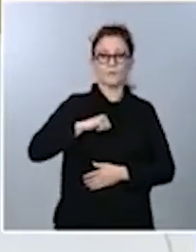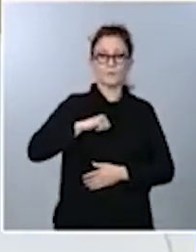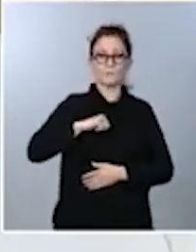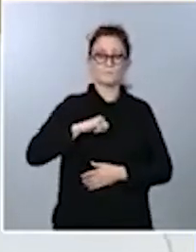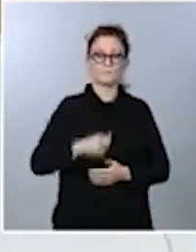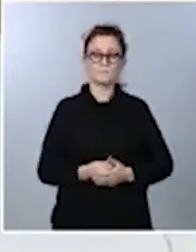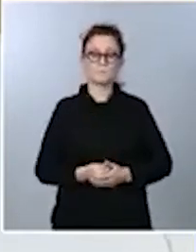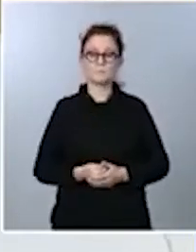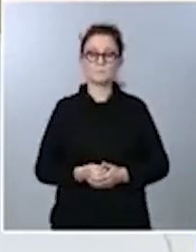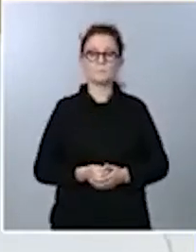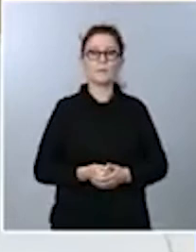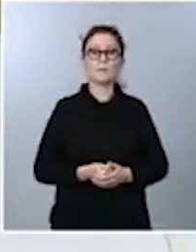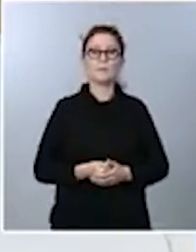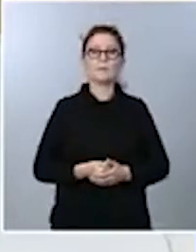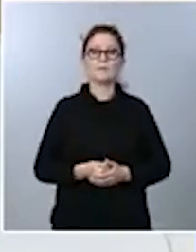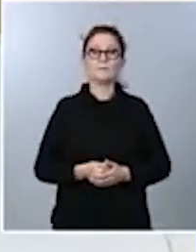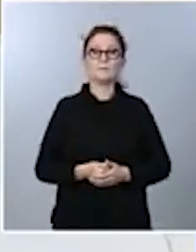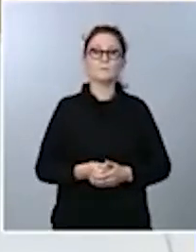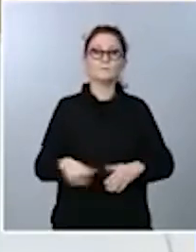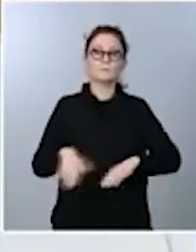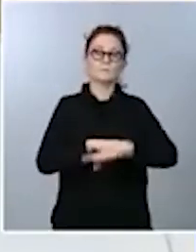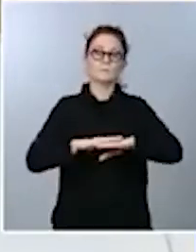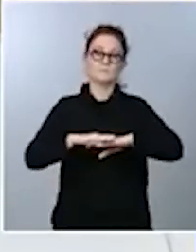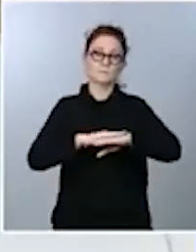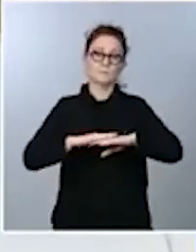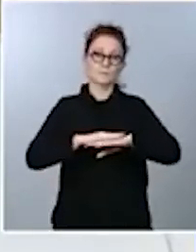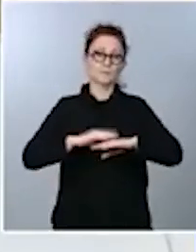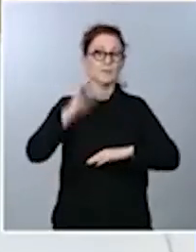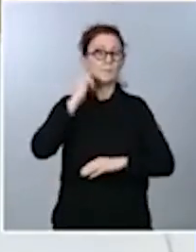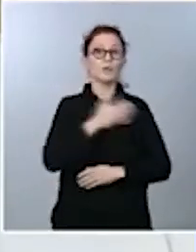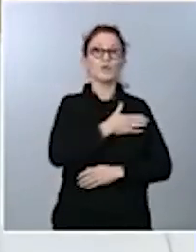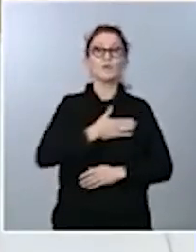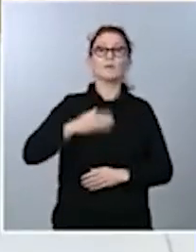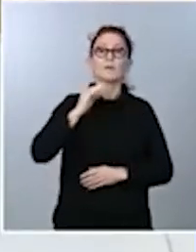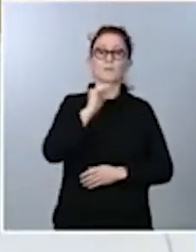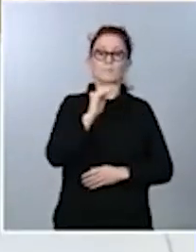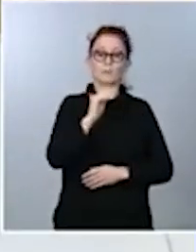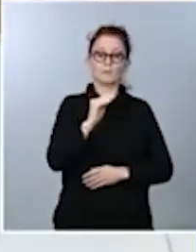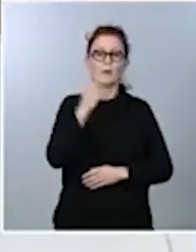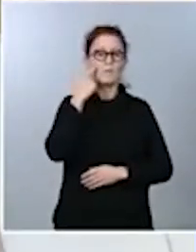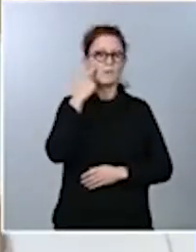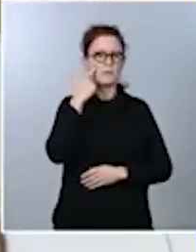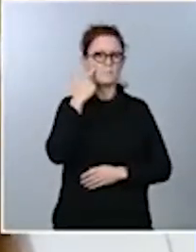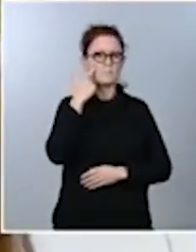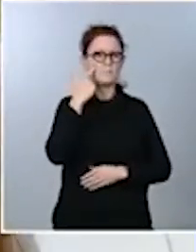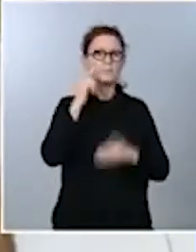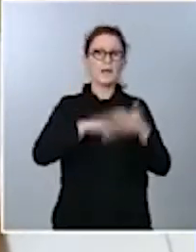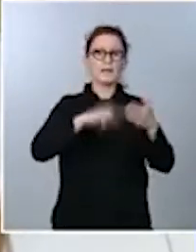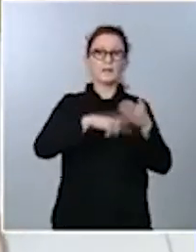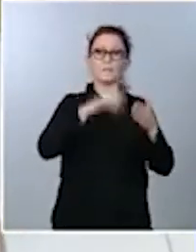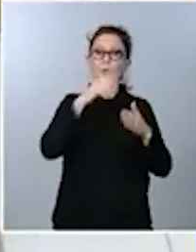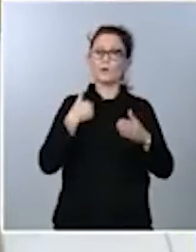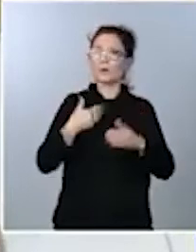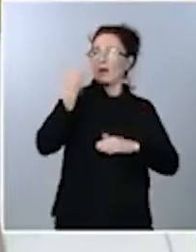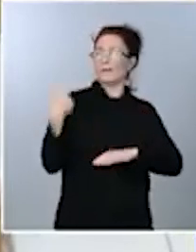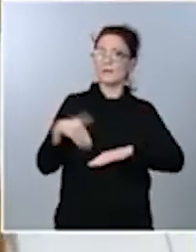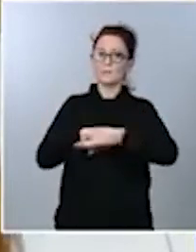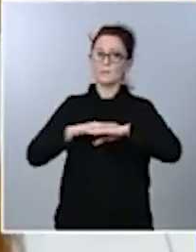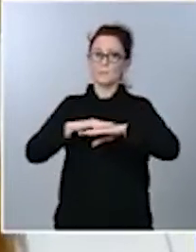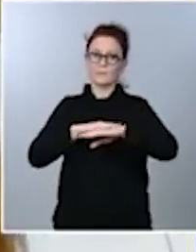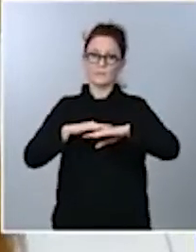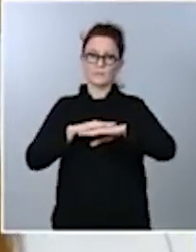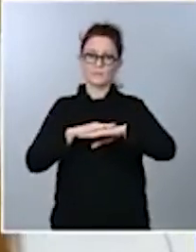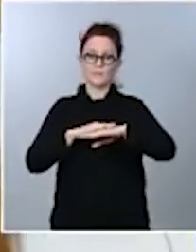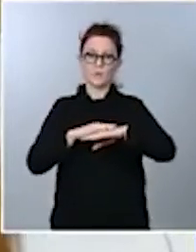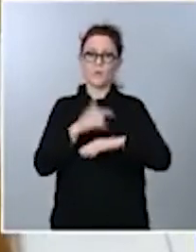Montero quería también una aclaración sobre el tema de los alquileres, porque ayer el ministro Ábalos dijo que la duda era cuándo limitar la